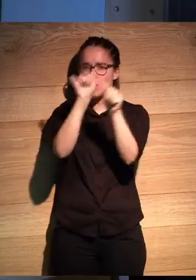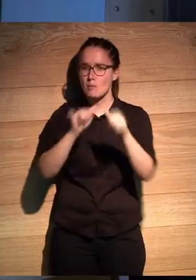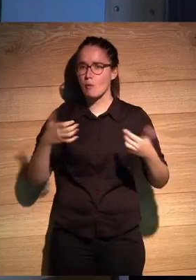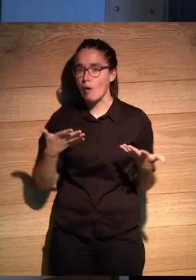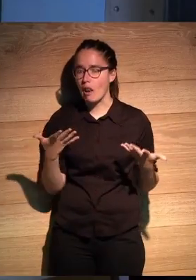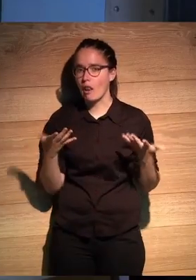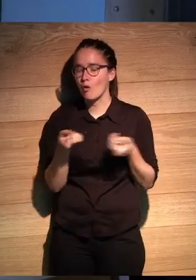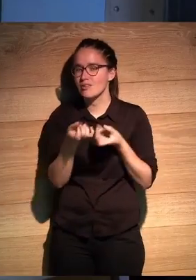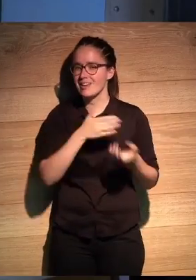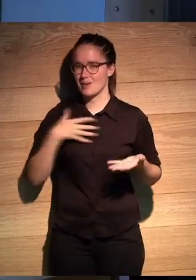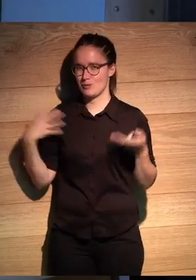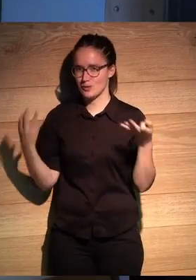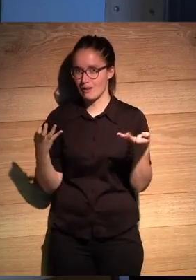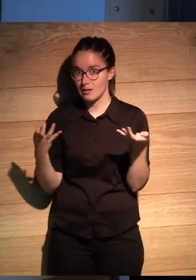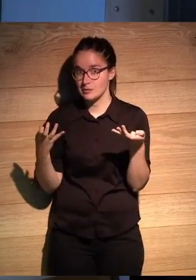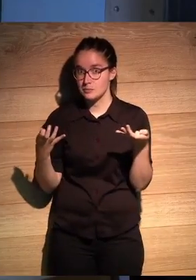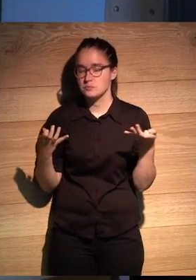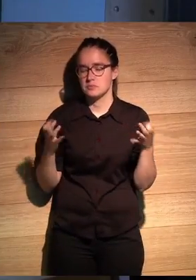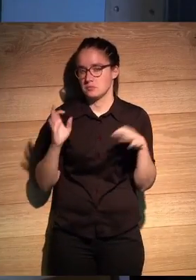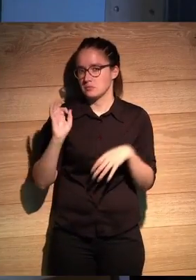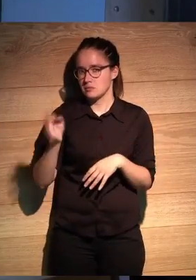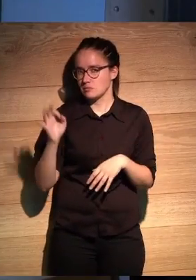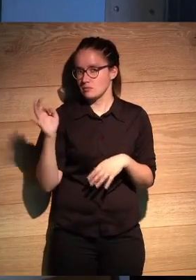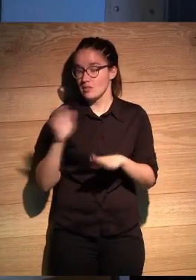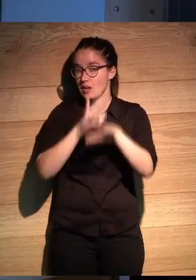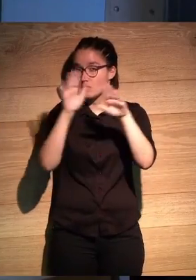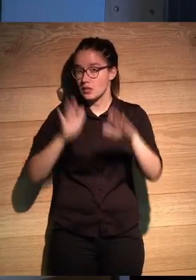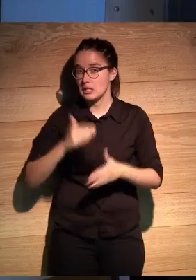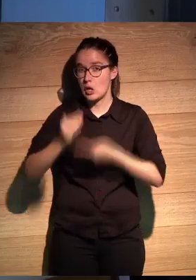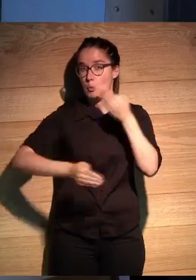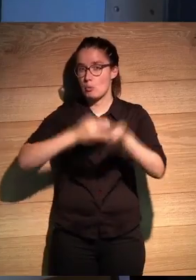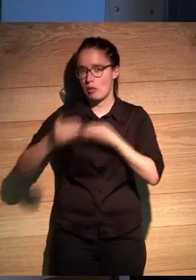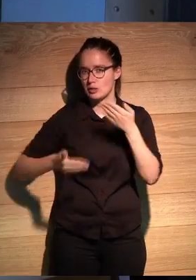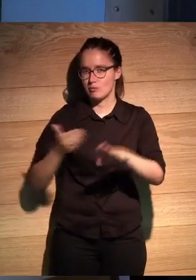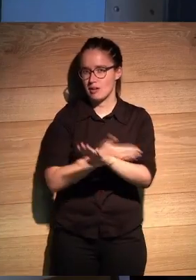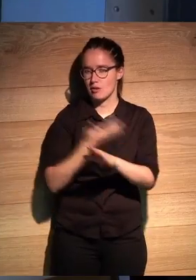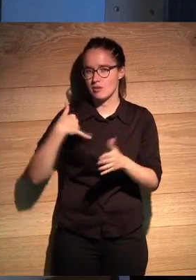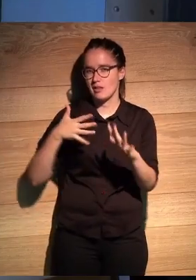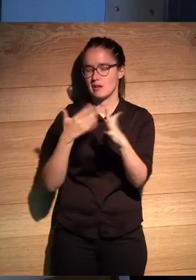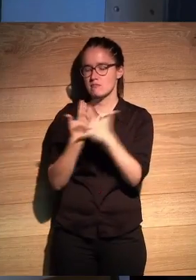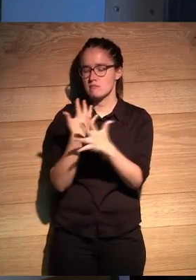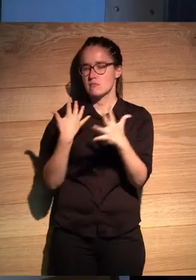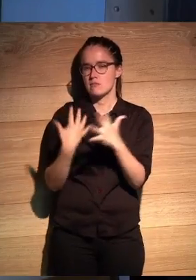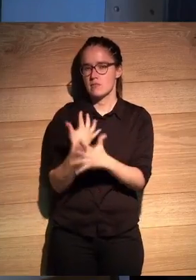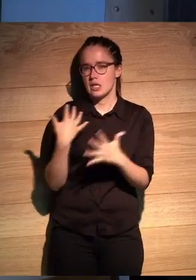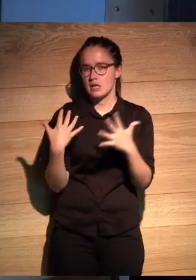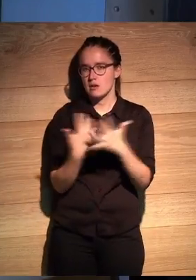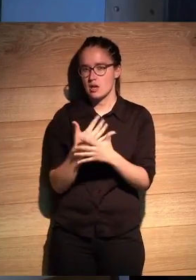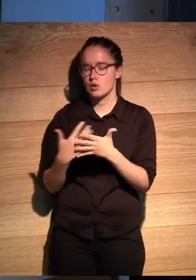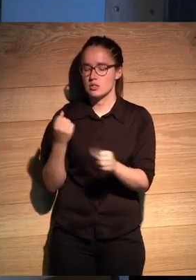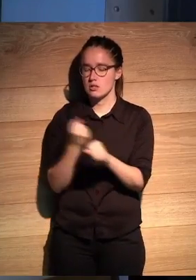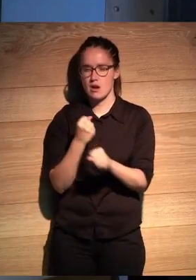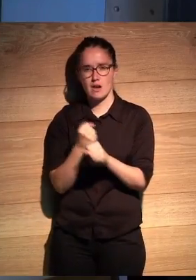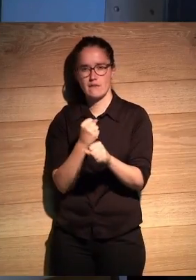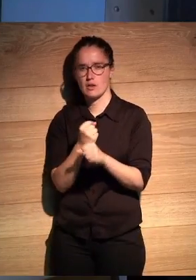lo que queríamos contar. Llegamos, es verdad, ya al final, después de un proceso previo de explicarnos y de mucho